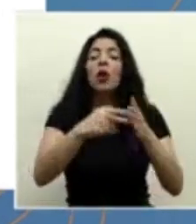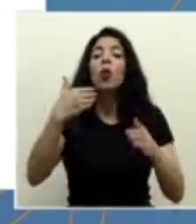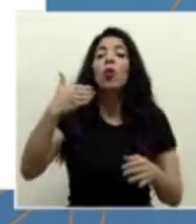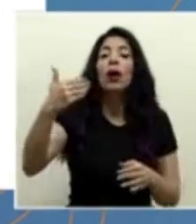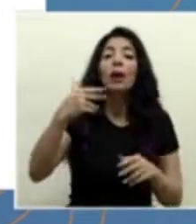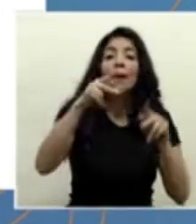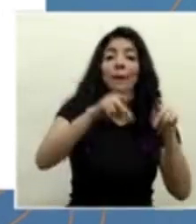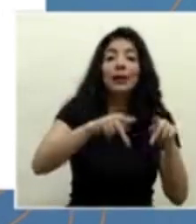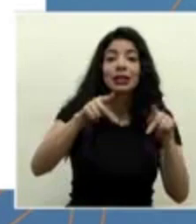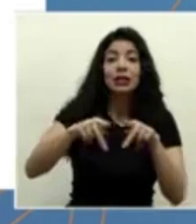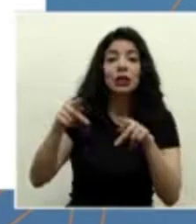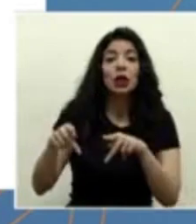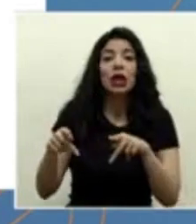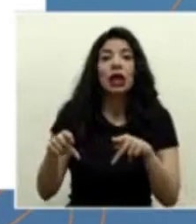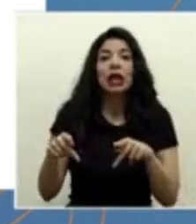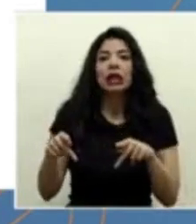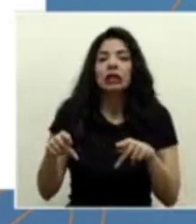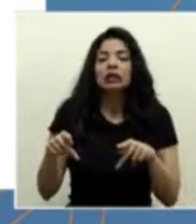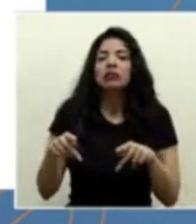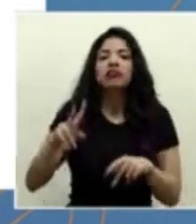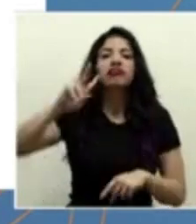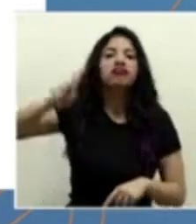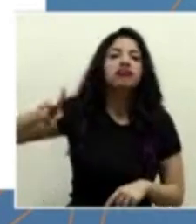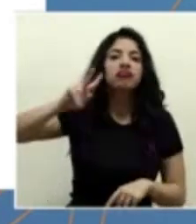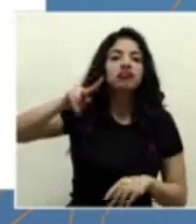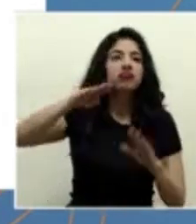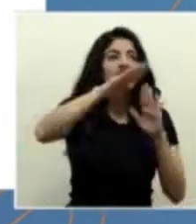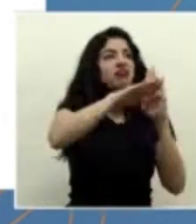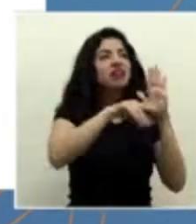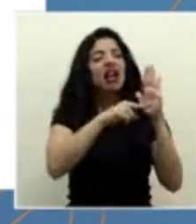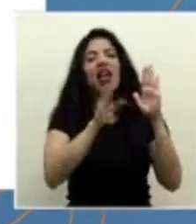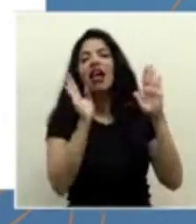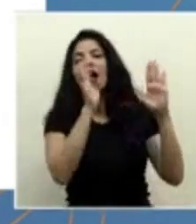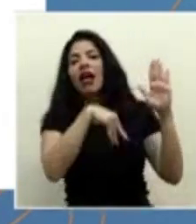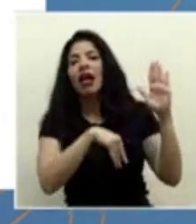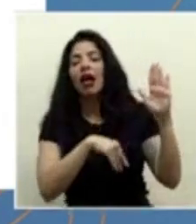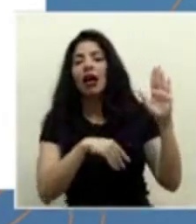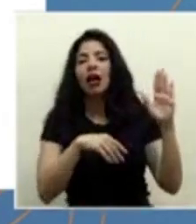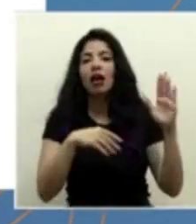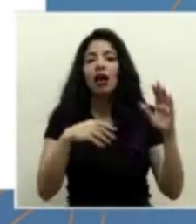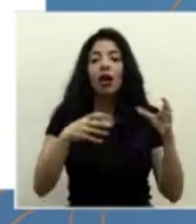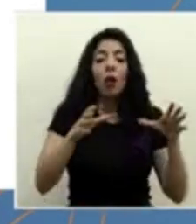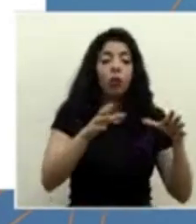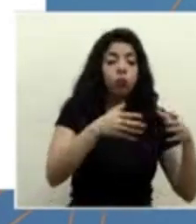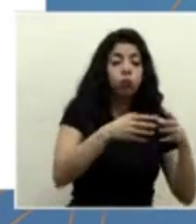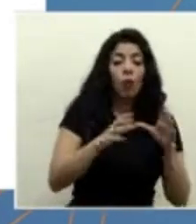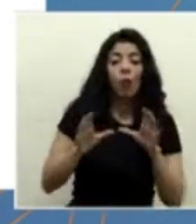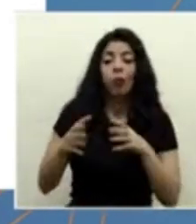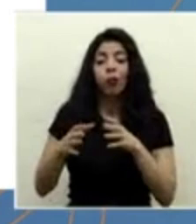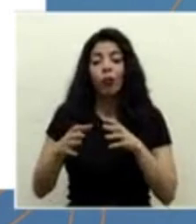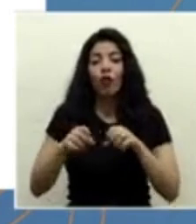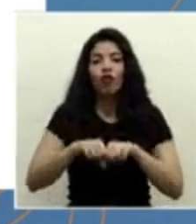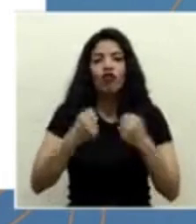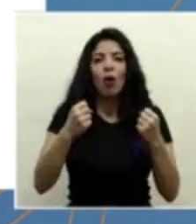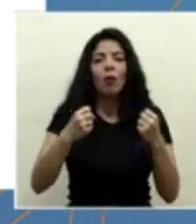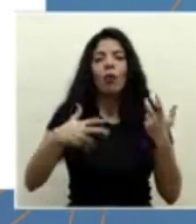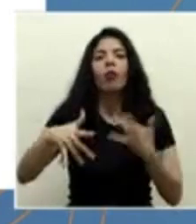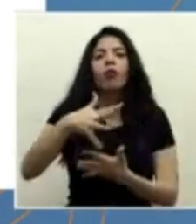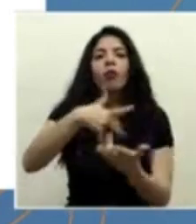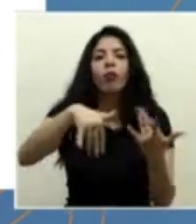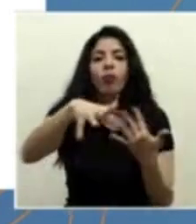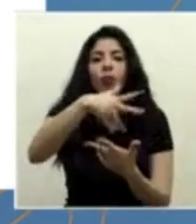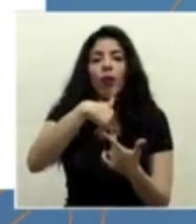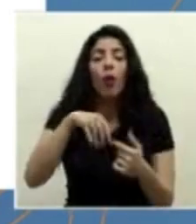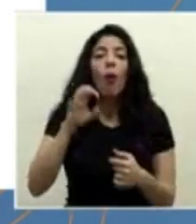no acata medidas, cuando empezamos a romper burbujas sociales, cuando empezamos